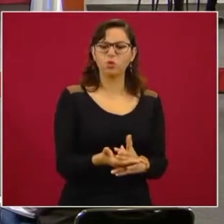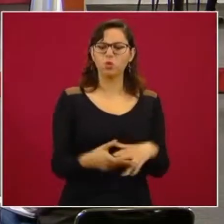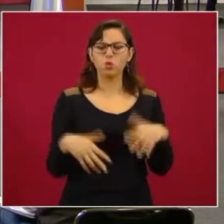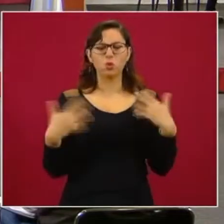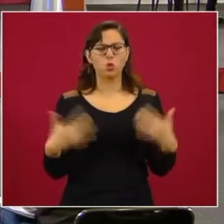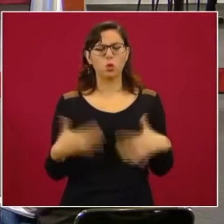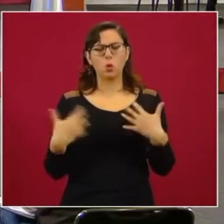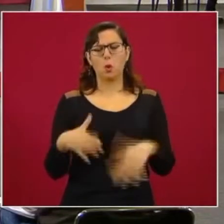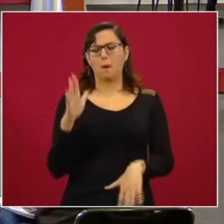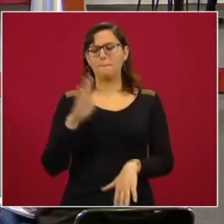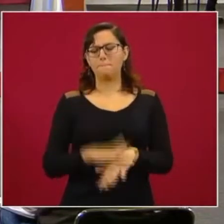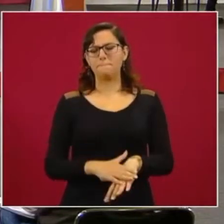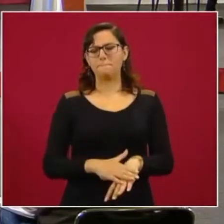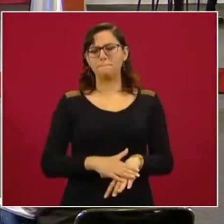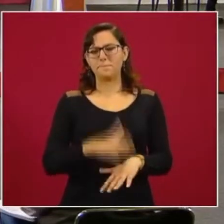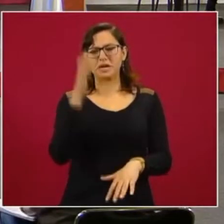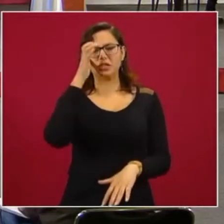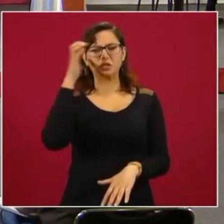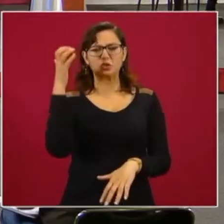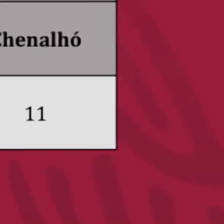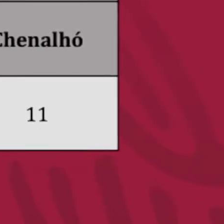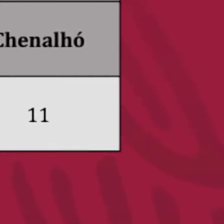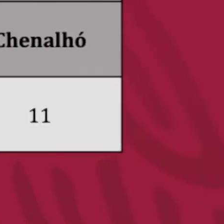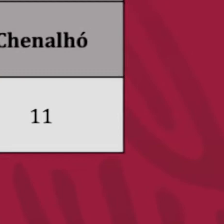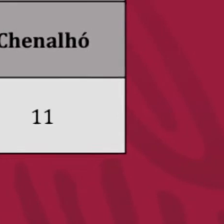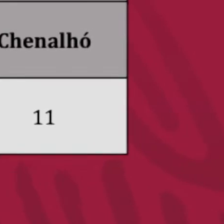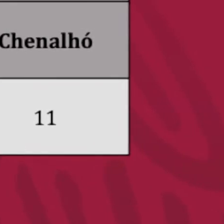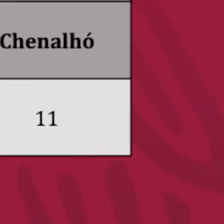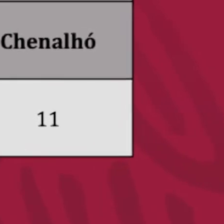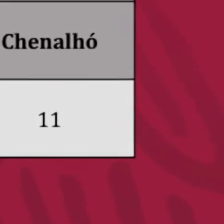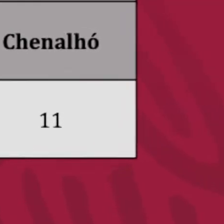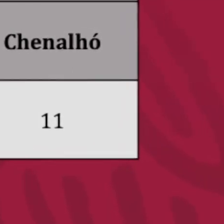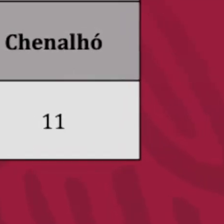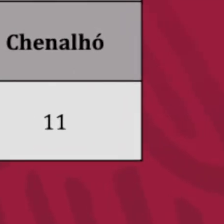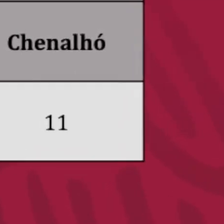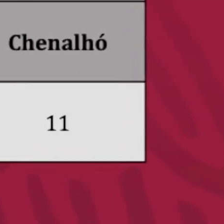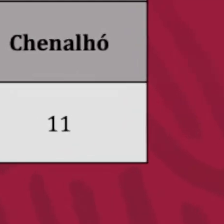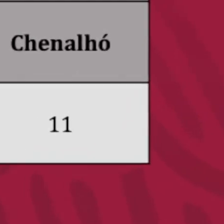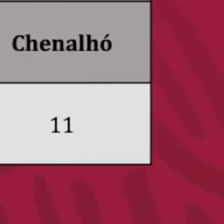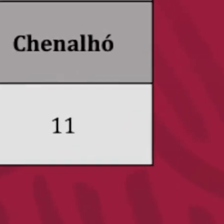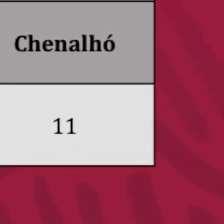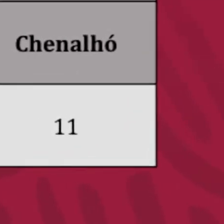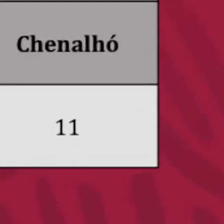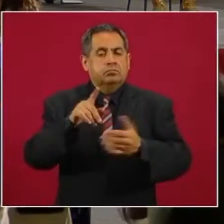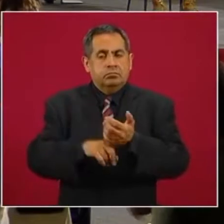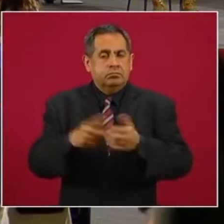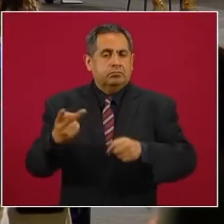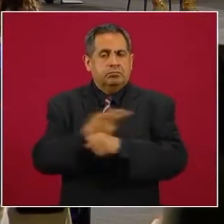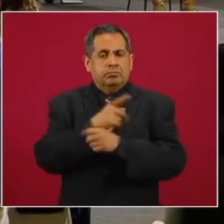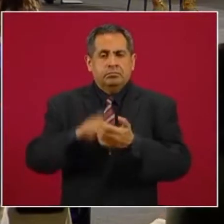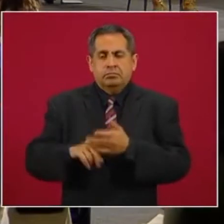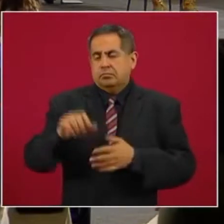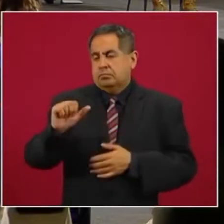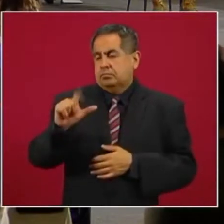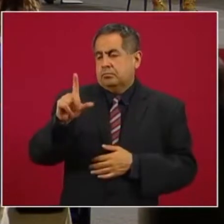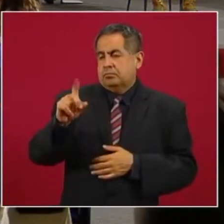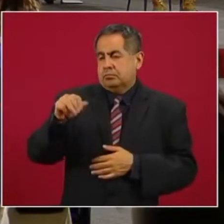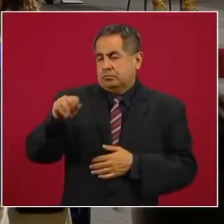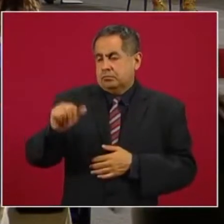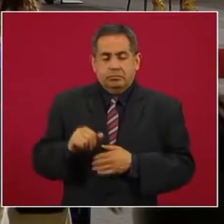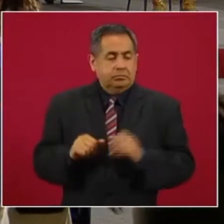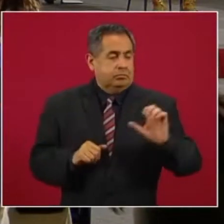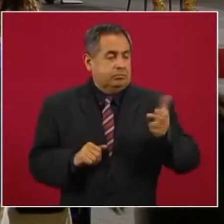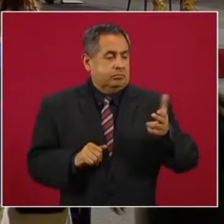Luego de mantener por 45 años enfrentamientos por la disputa de 60 hectáreas, autoridades de ambos